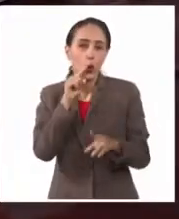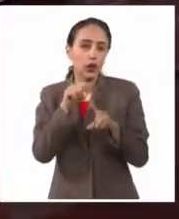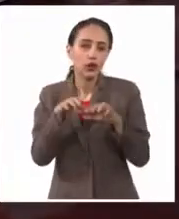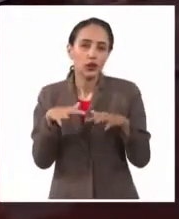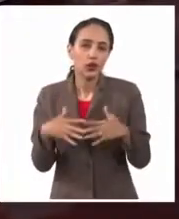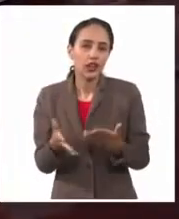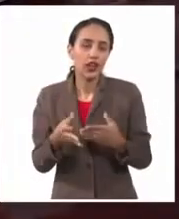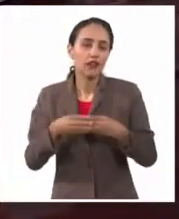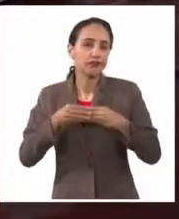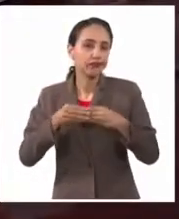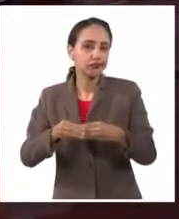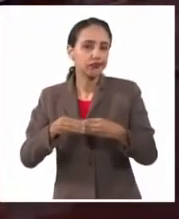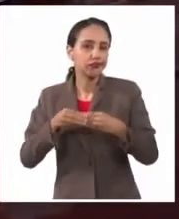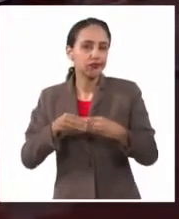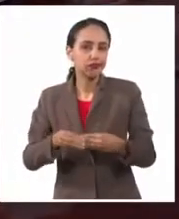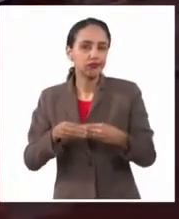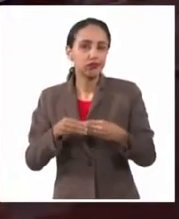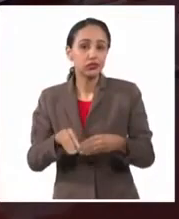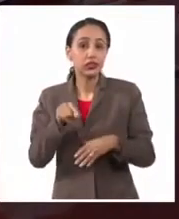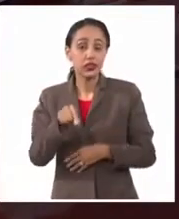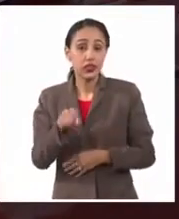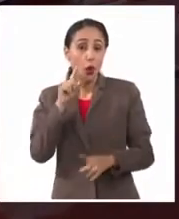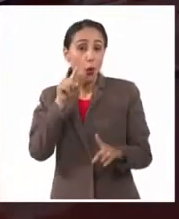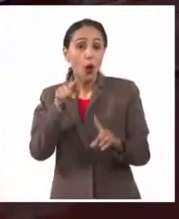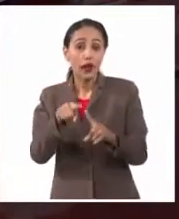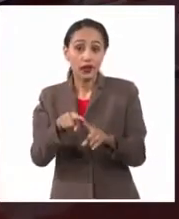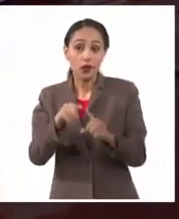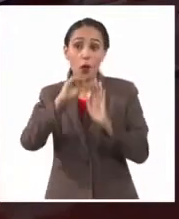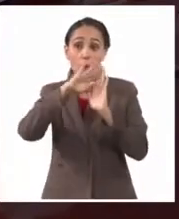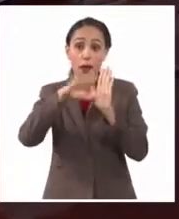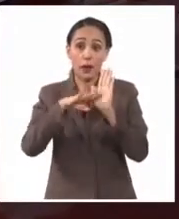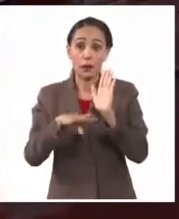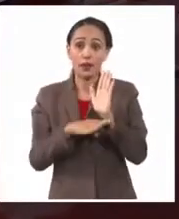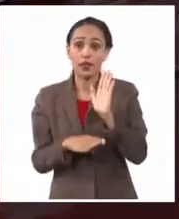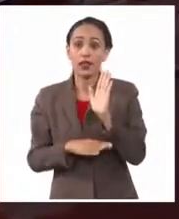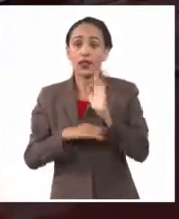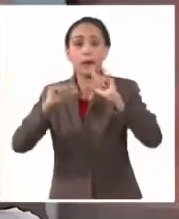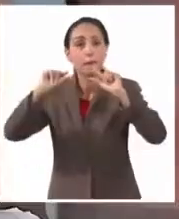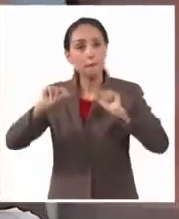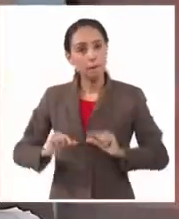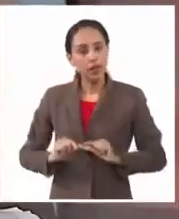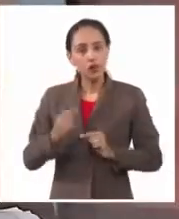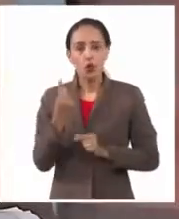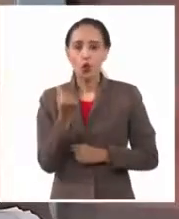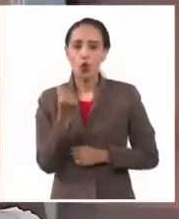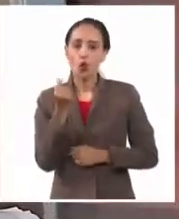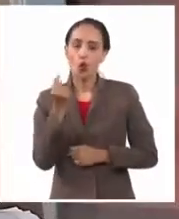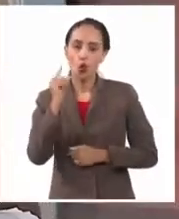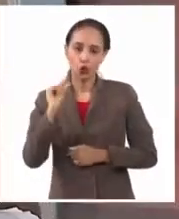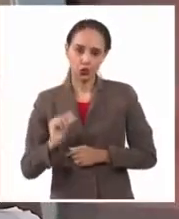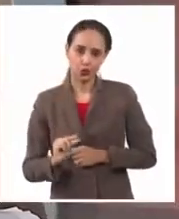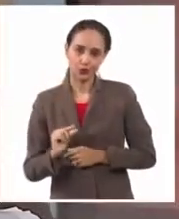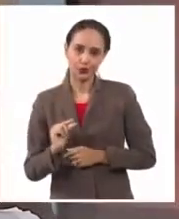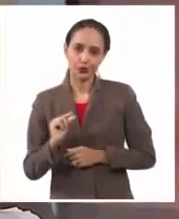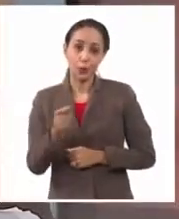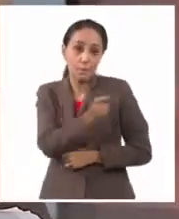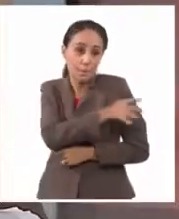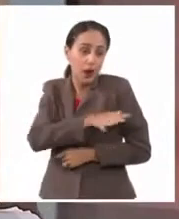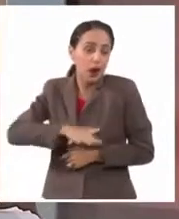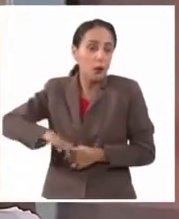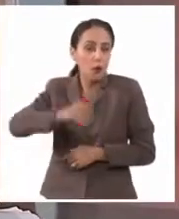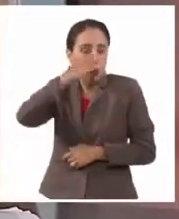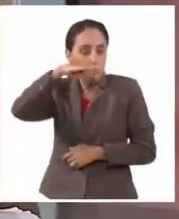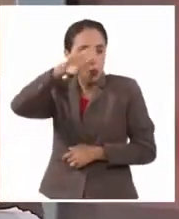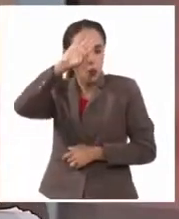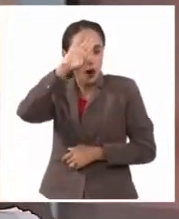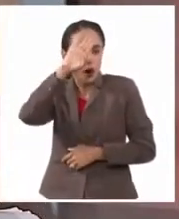facilitar, y ese es el objetivo de la medida, disminuir el costo para la población cubana,